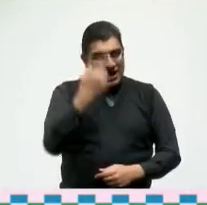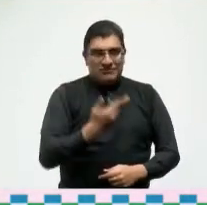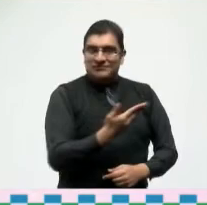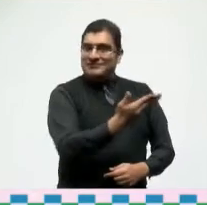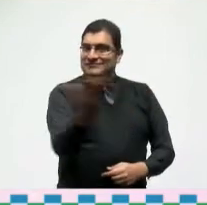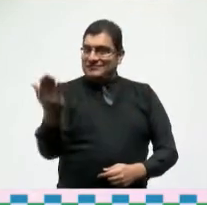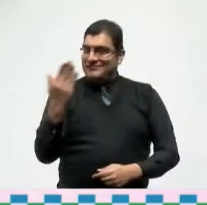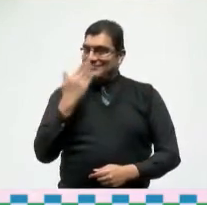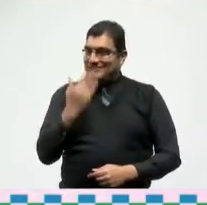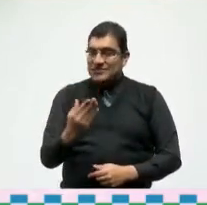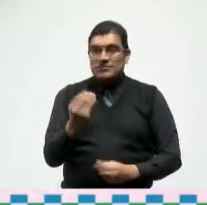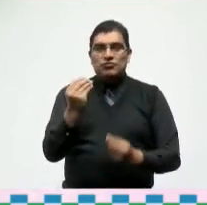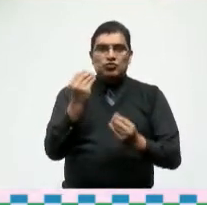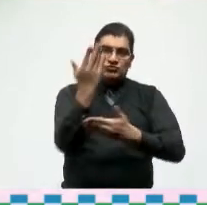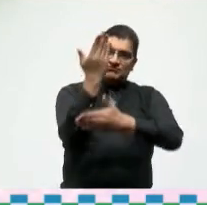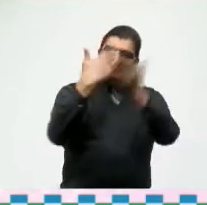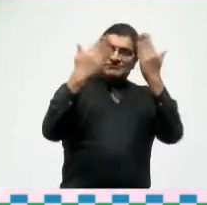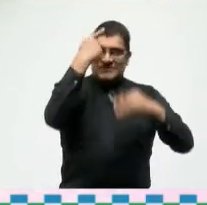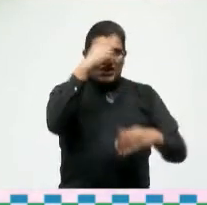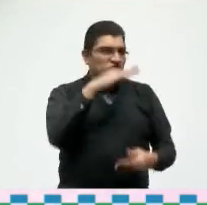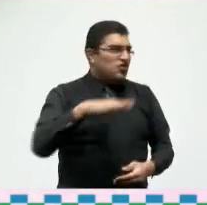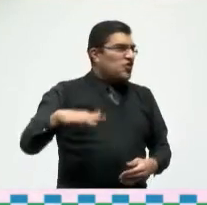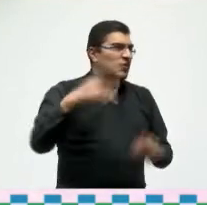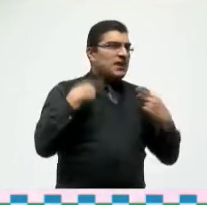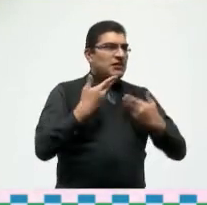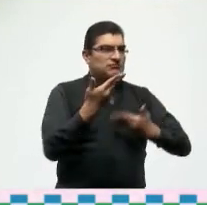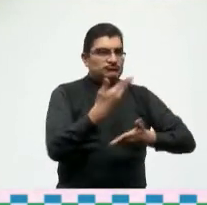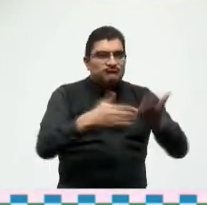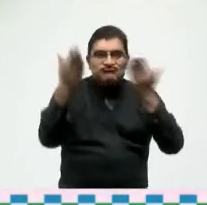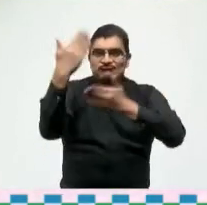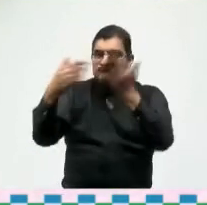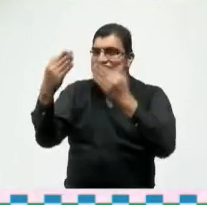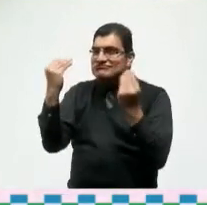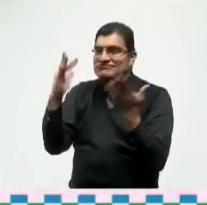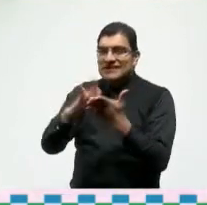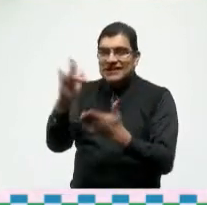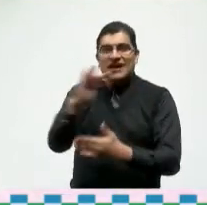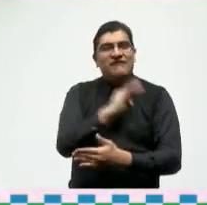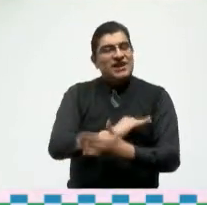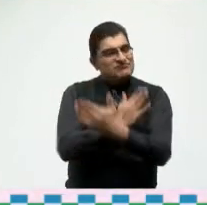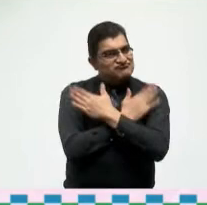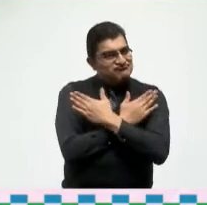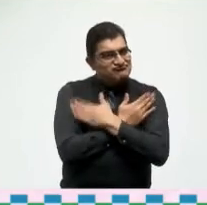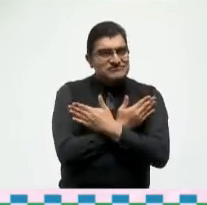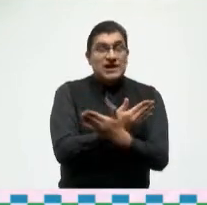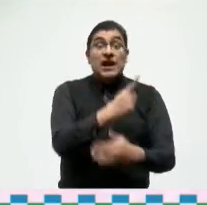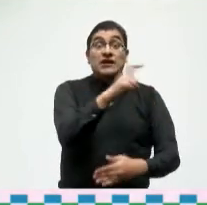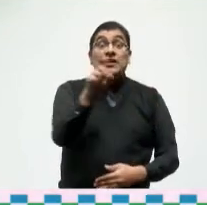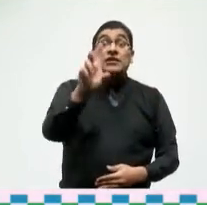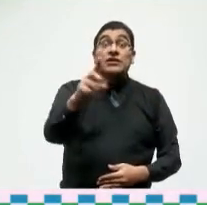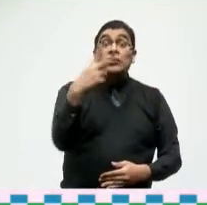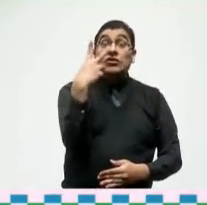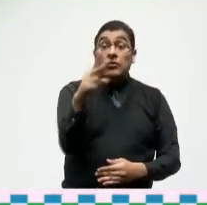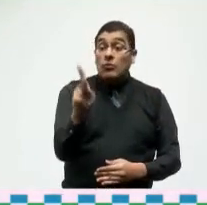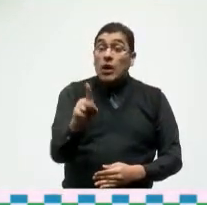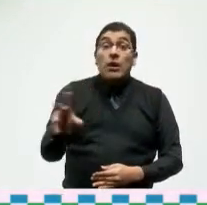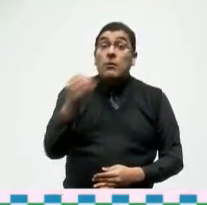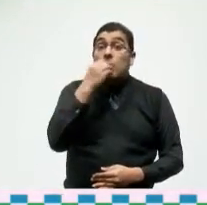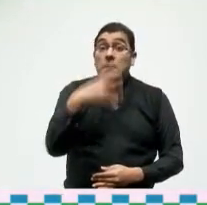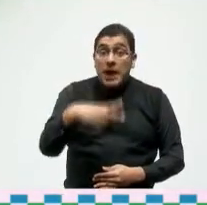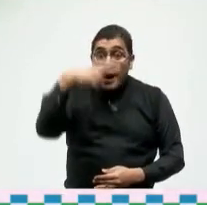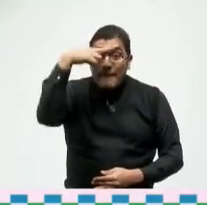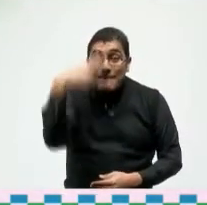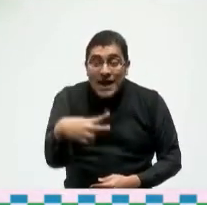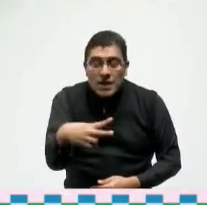y mucho éxito para todos los participantes muchas felicidades a los 132 pueblos mágicos